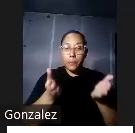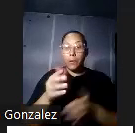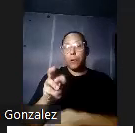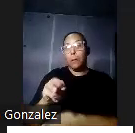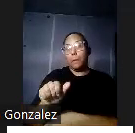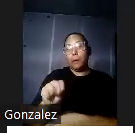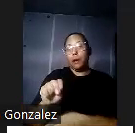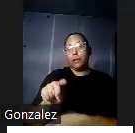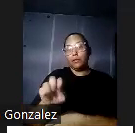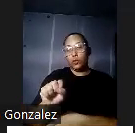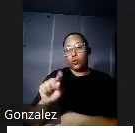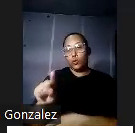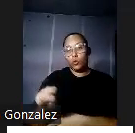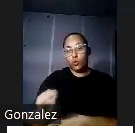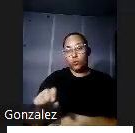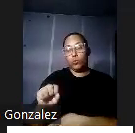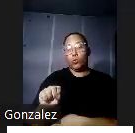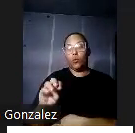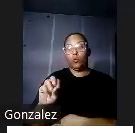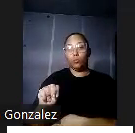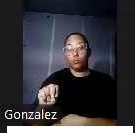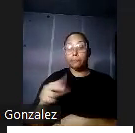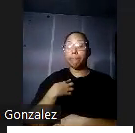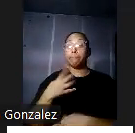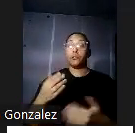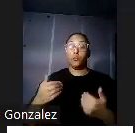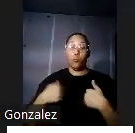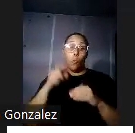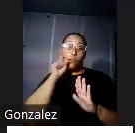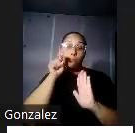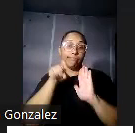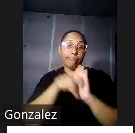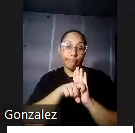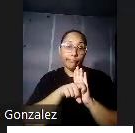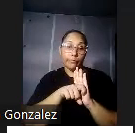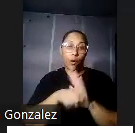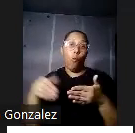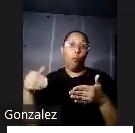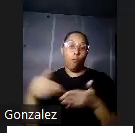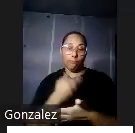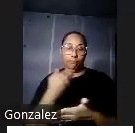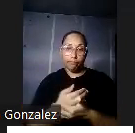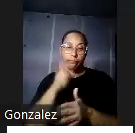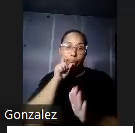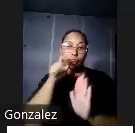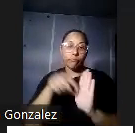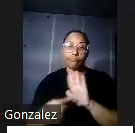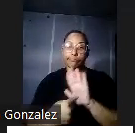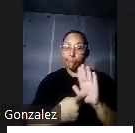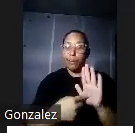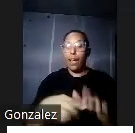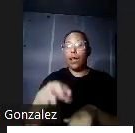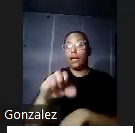Disease y encontró una fotografía de un huevo similar etiquetado como Ancilostoma